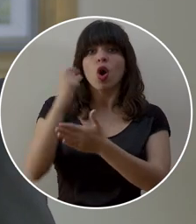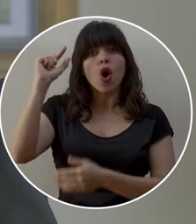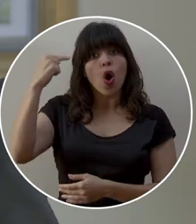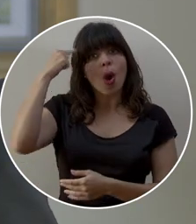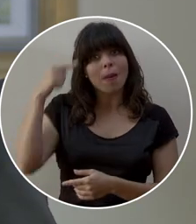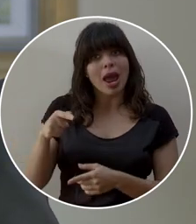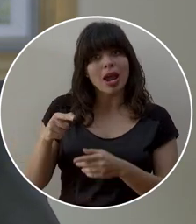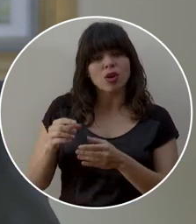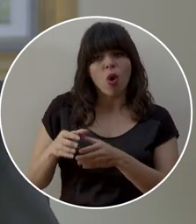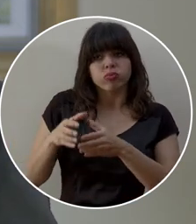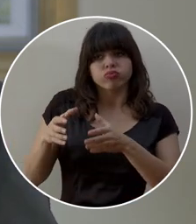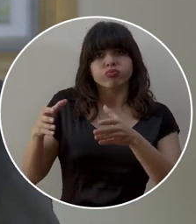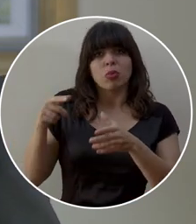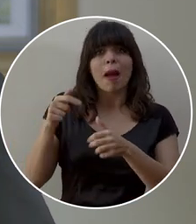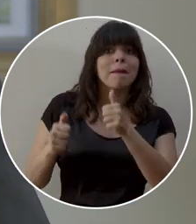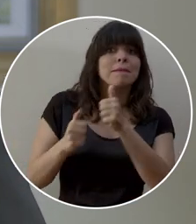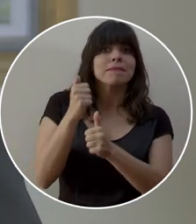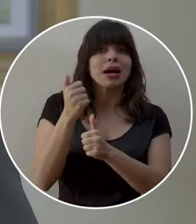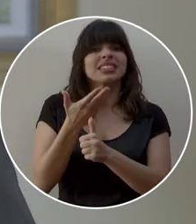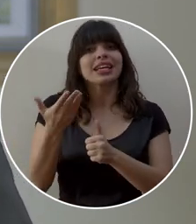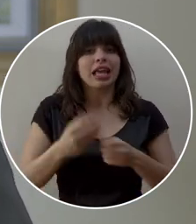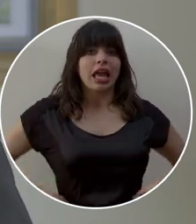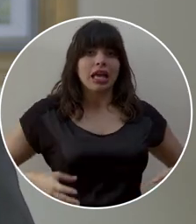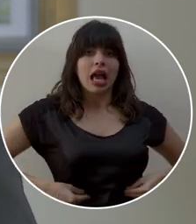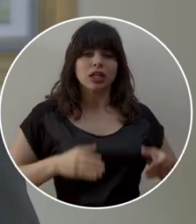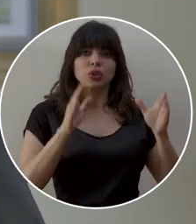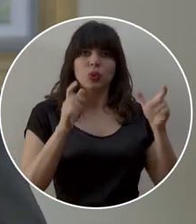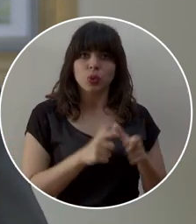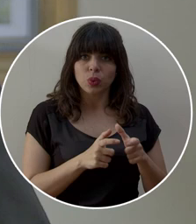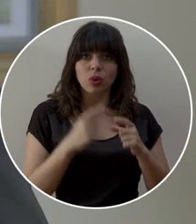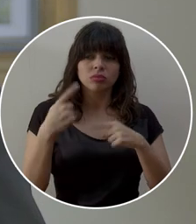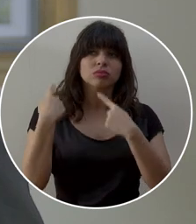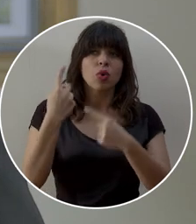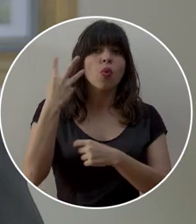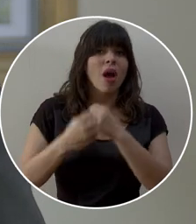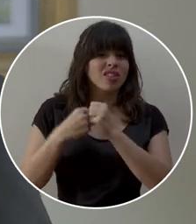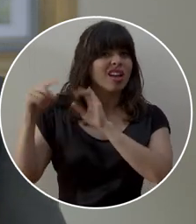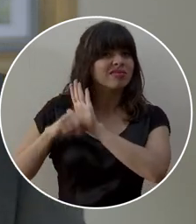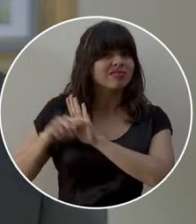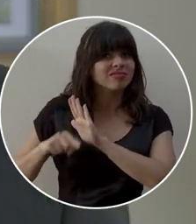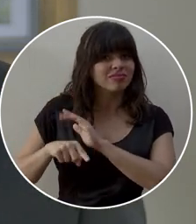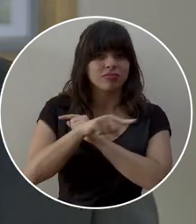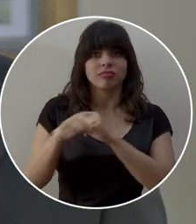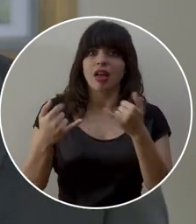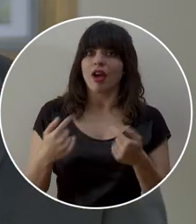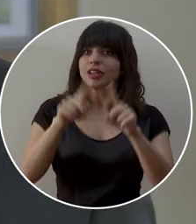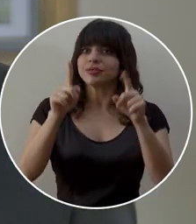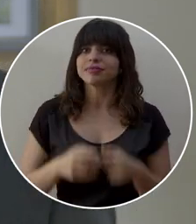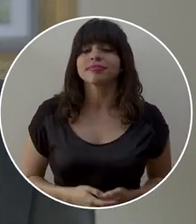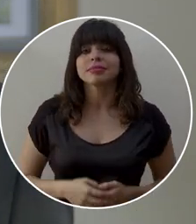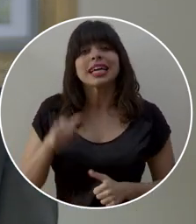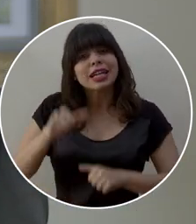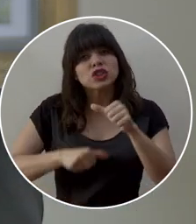crezcan a un ritmo superior al de los gastos, tras cuatro años de resultados negativos en este rubro. Los